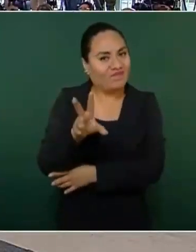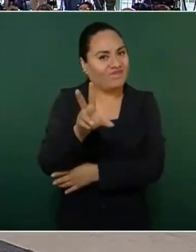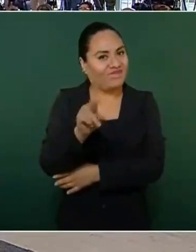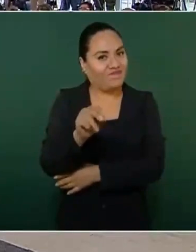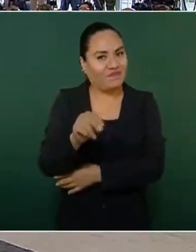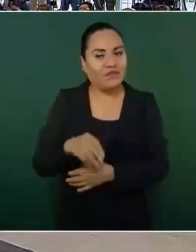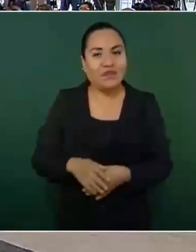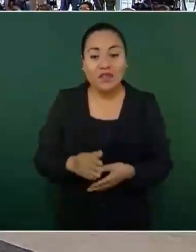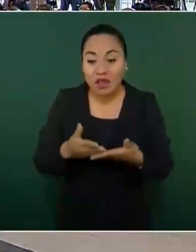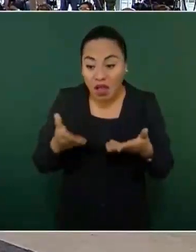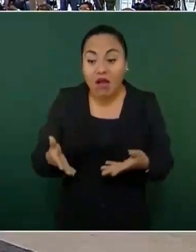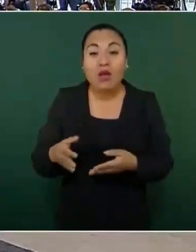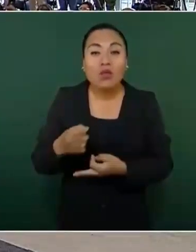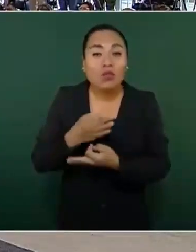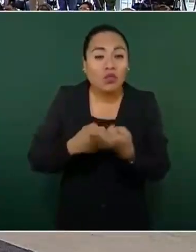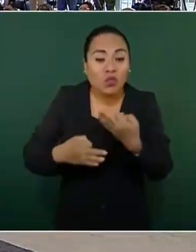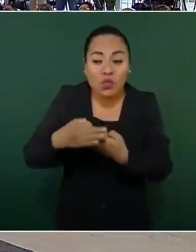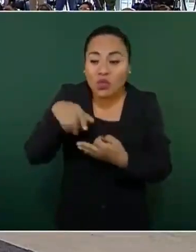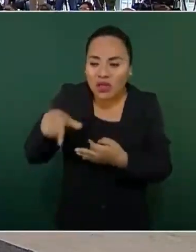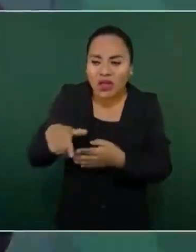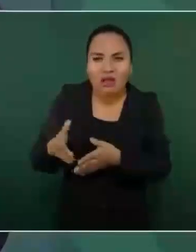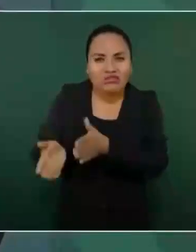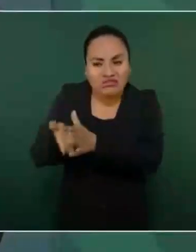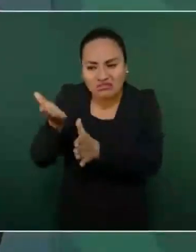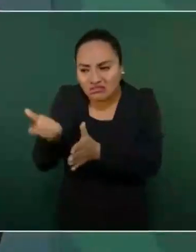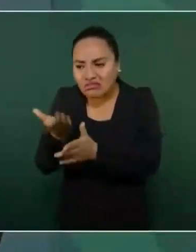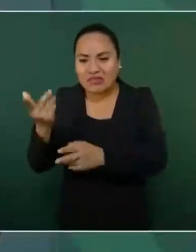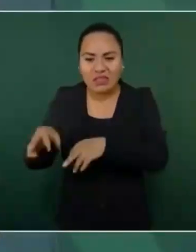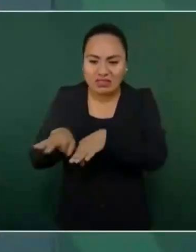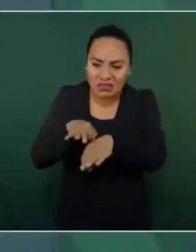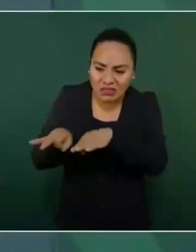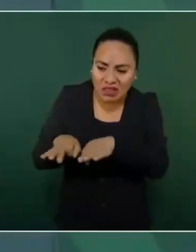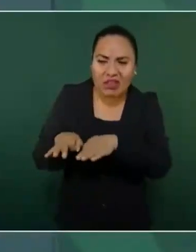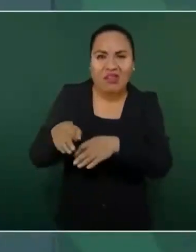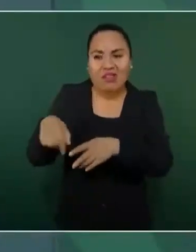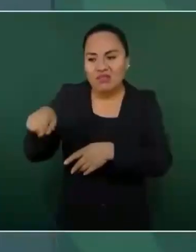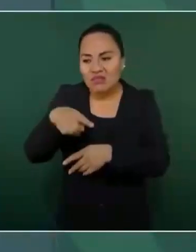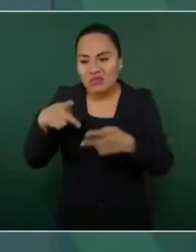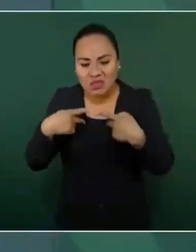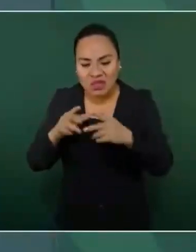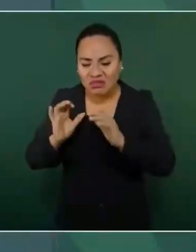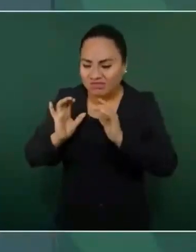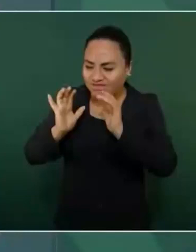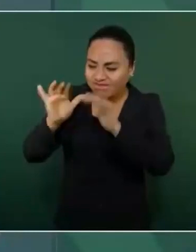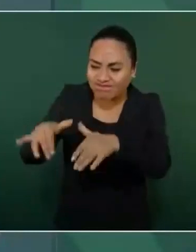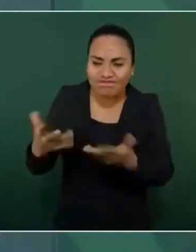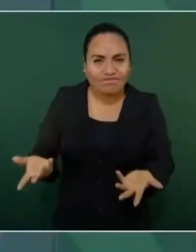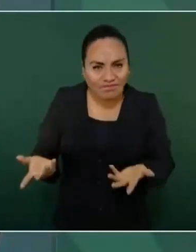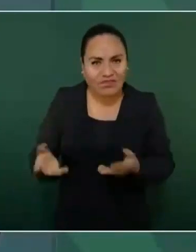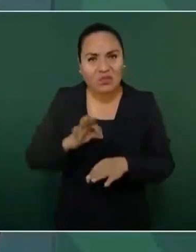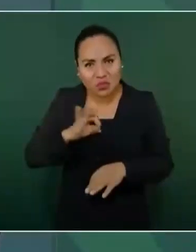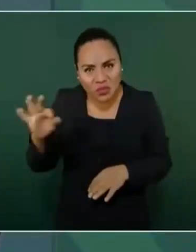se está haciendo para beneficio del pueblo y no se está haciendo con deuda.